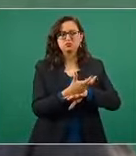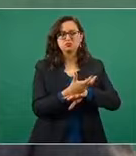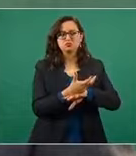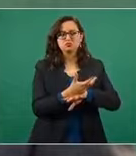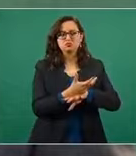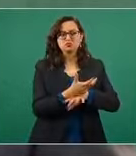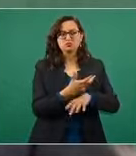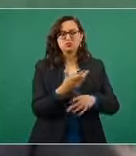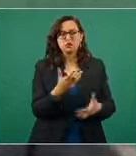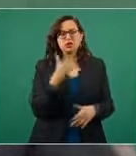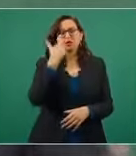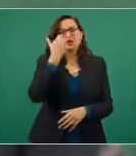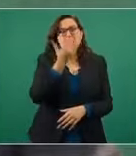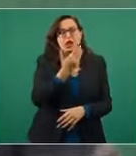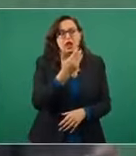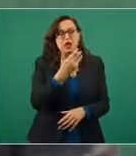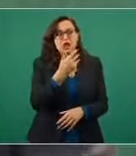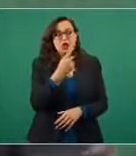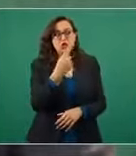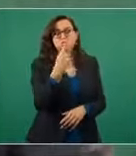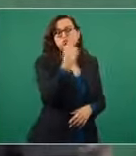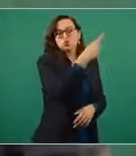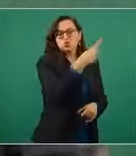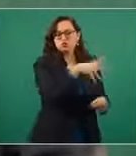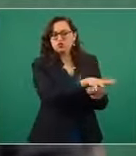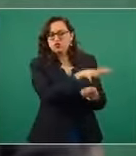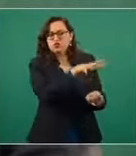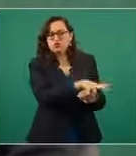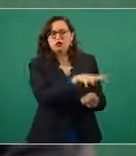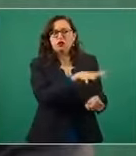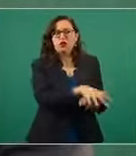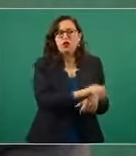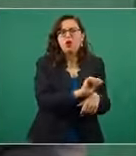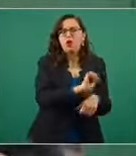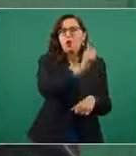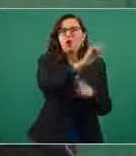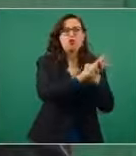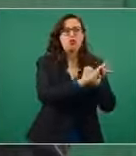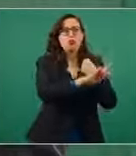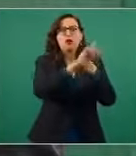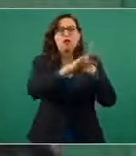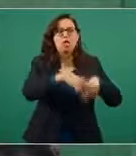Nosotros tenemos que ir hacia allá, seguir caminando hacia allá,